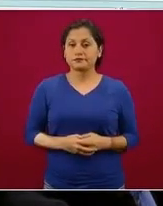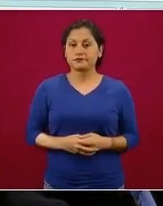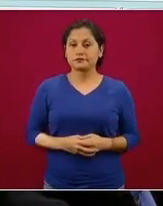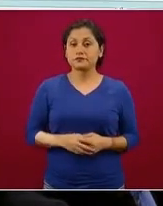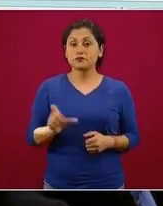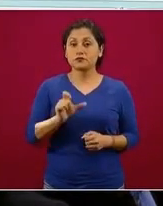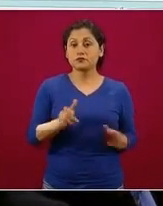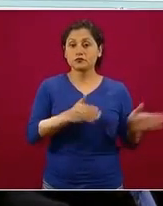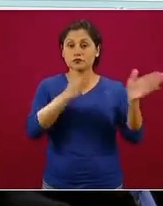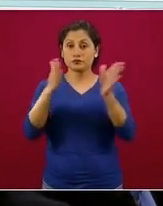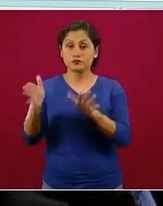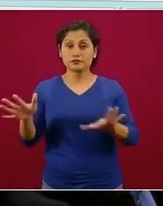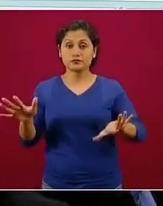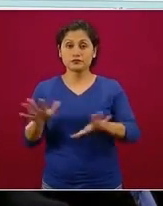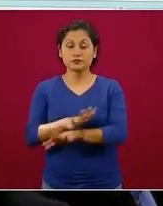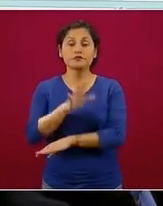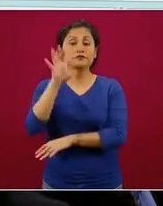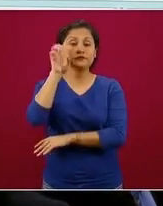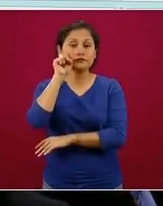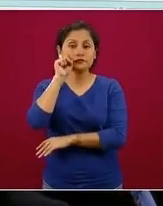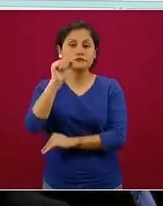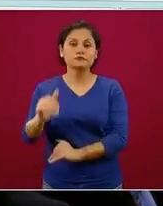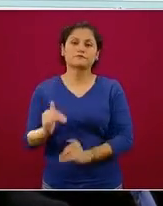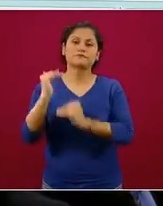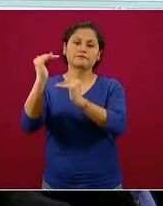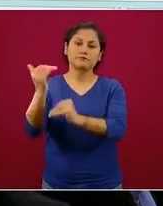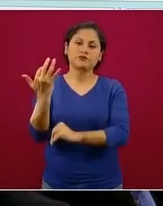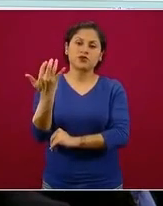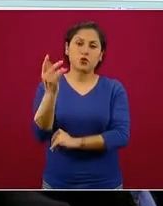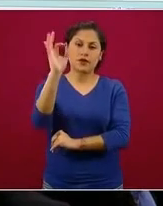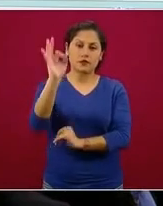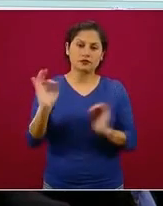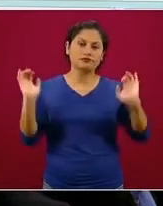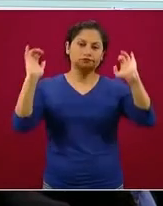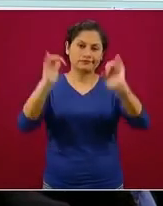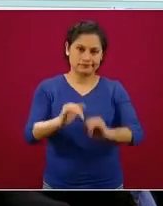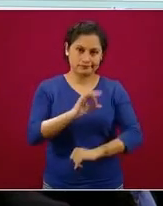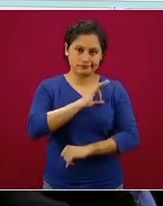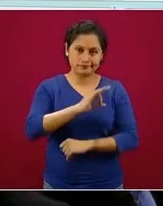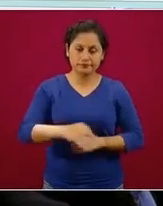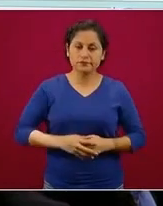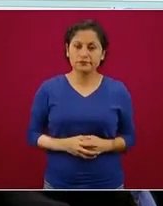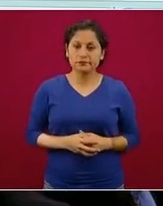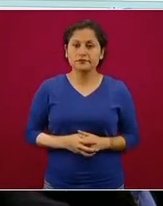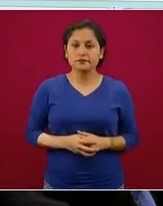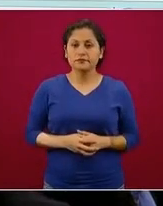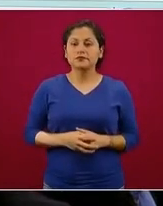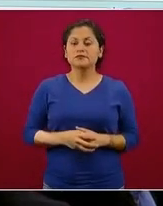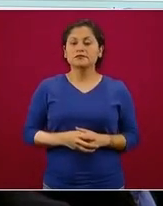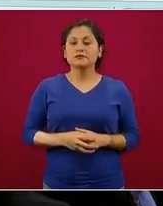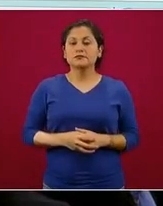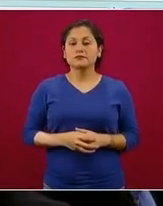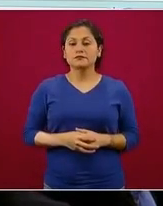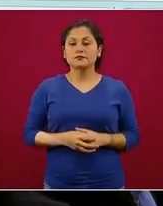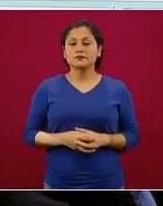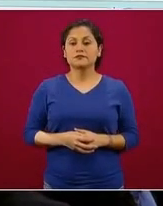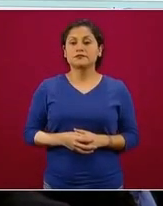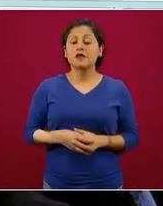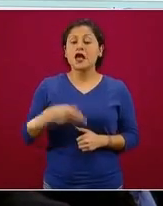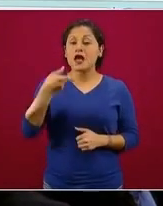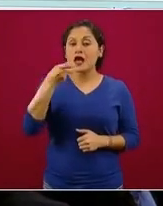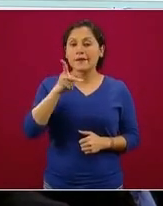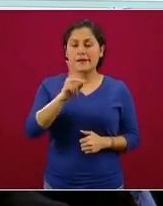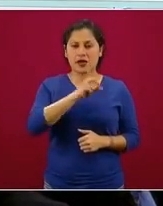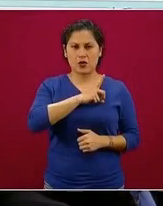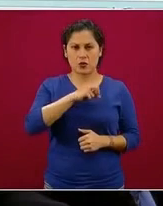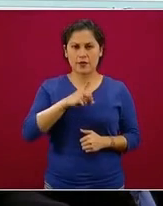a 50, se abre un poco más la actividad. Siempre es preferente que sea la actividad local, entre más cercana